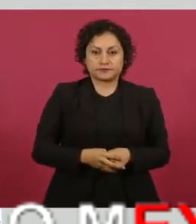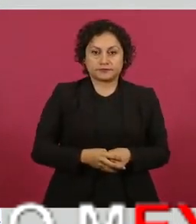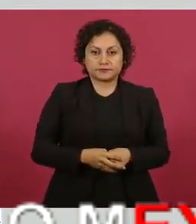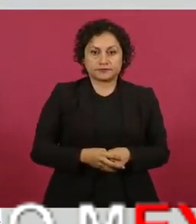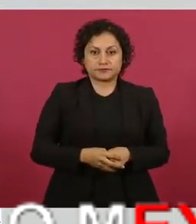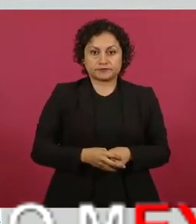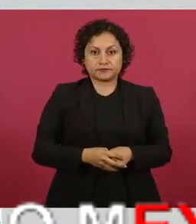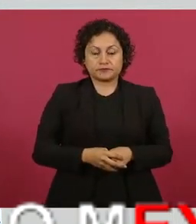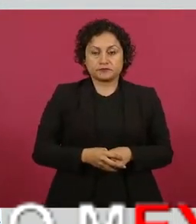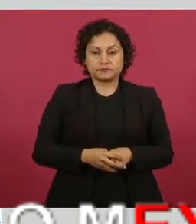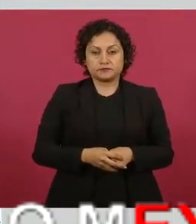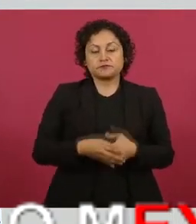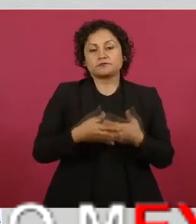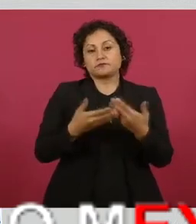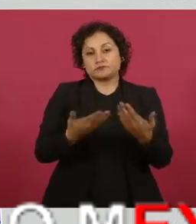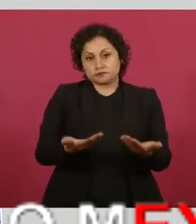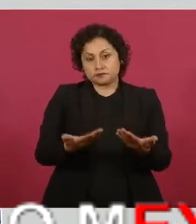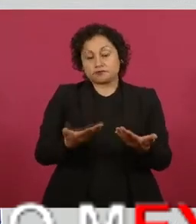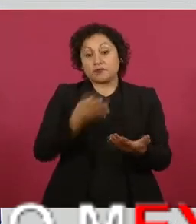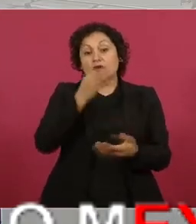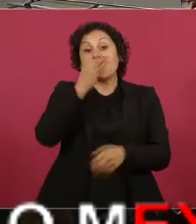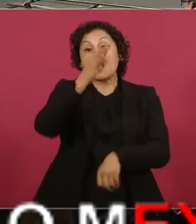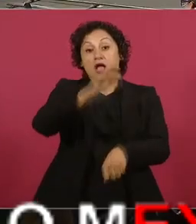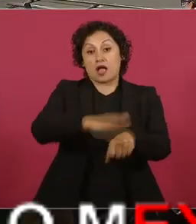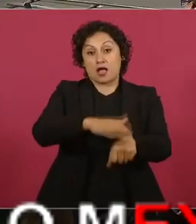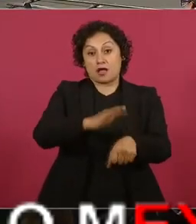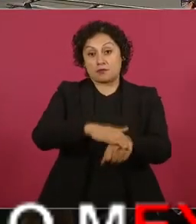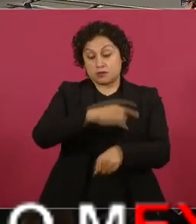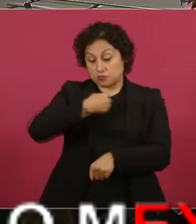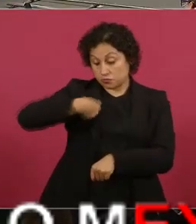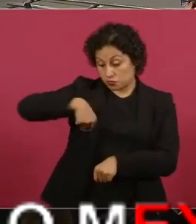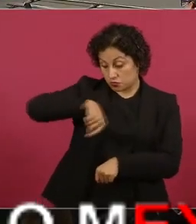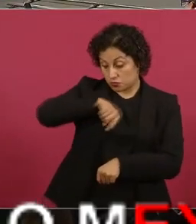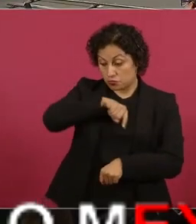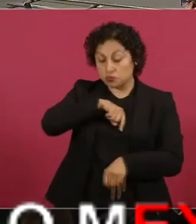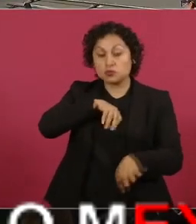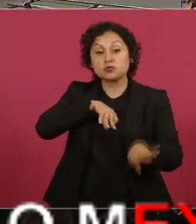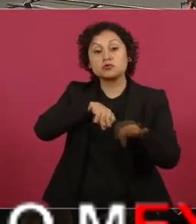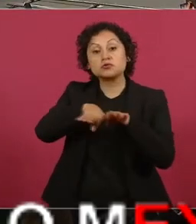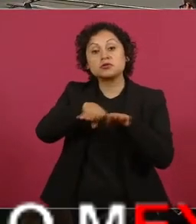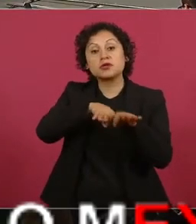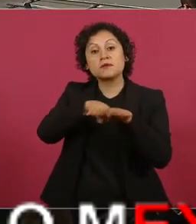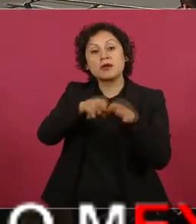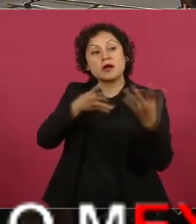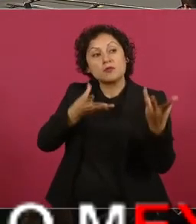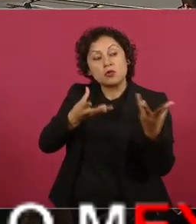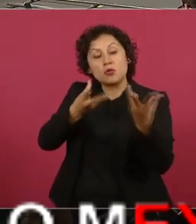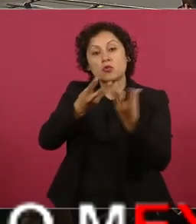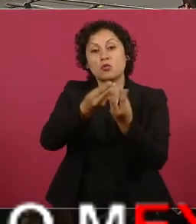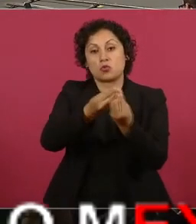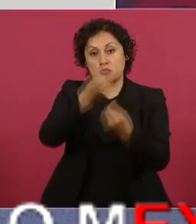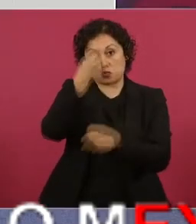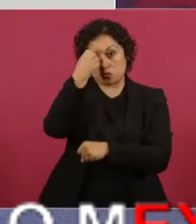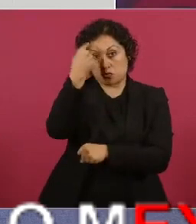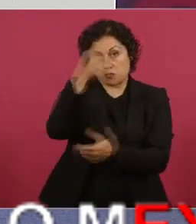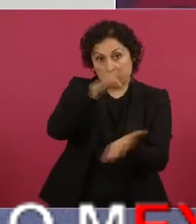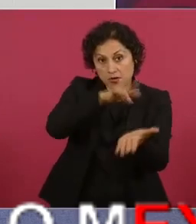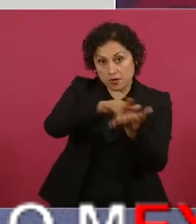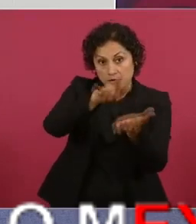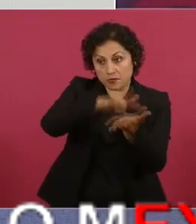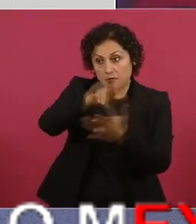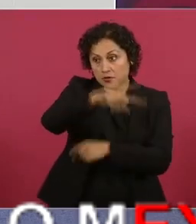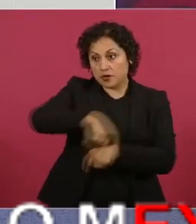Trabajaremos en conjunto por la recuperación de las personas más afectadas